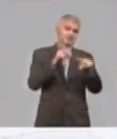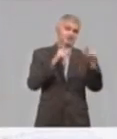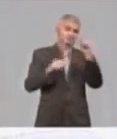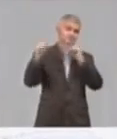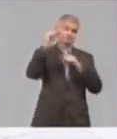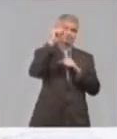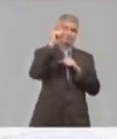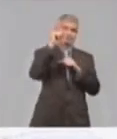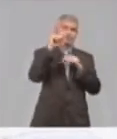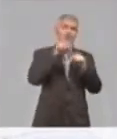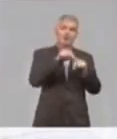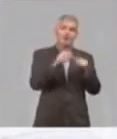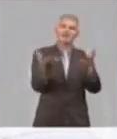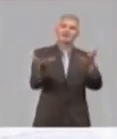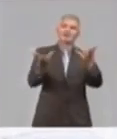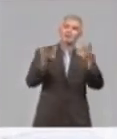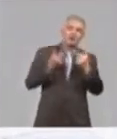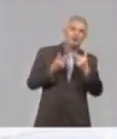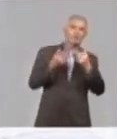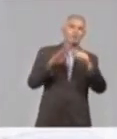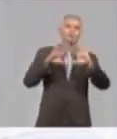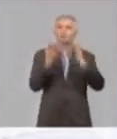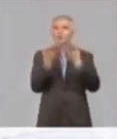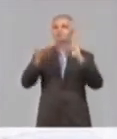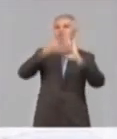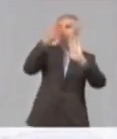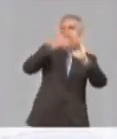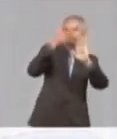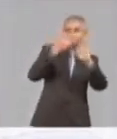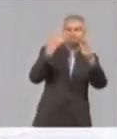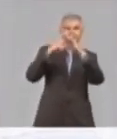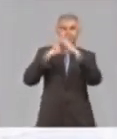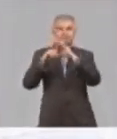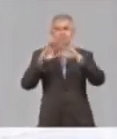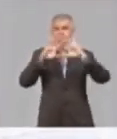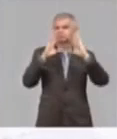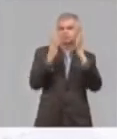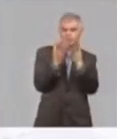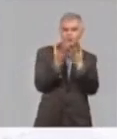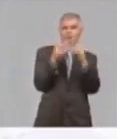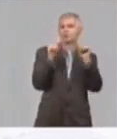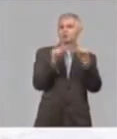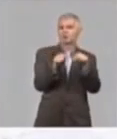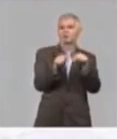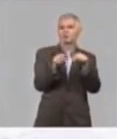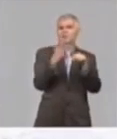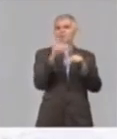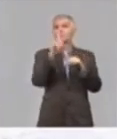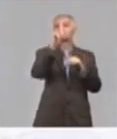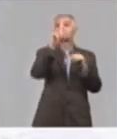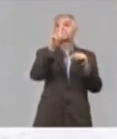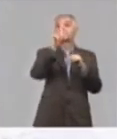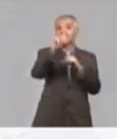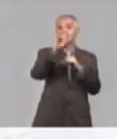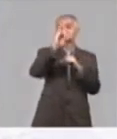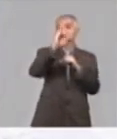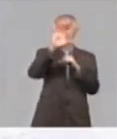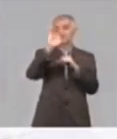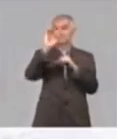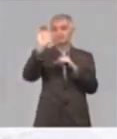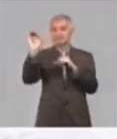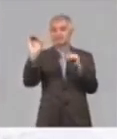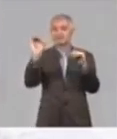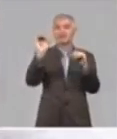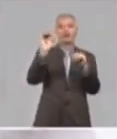y recuperamos y dimos mantenimiento de una forma u otra 1.600 capacidades